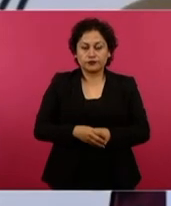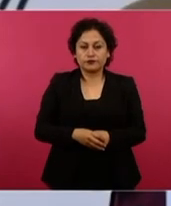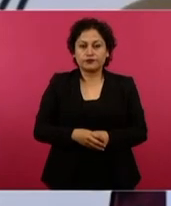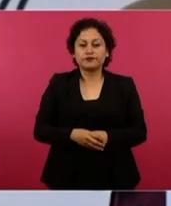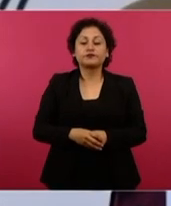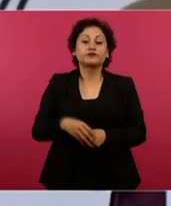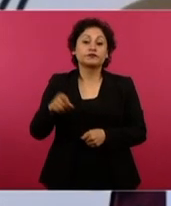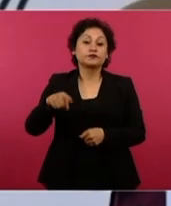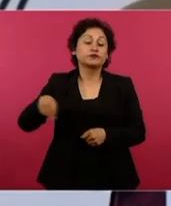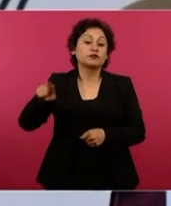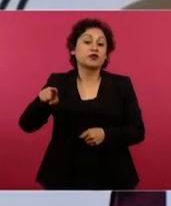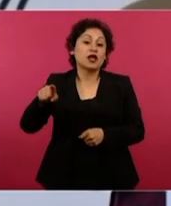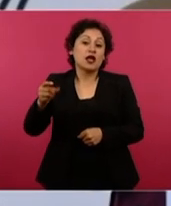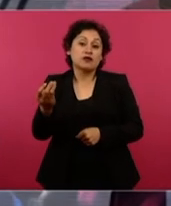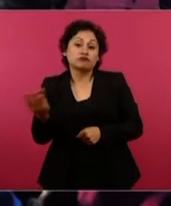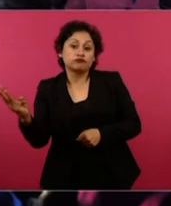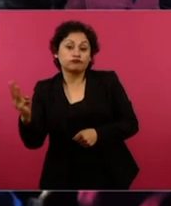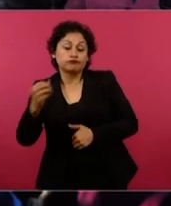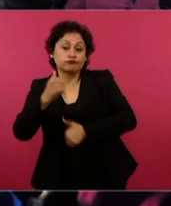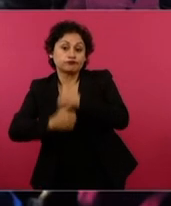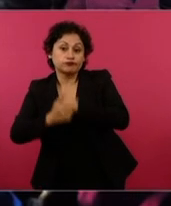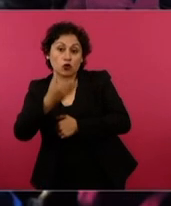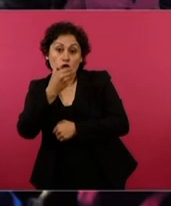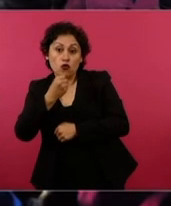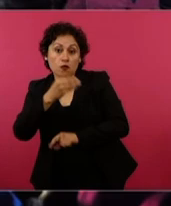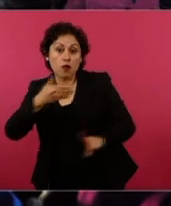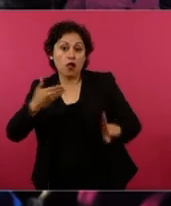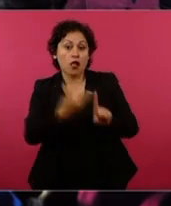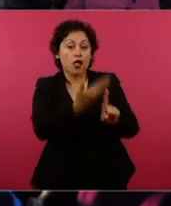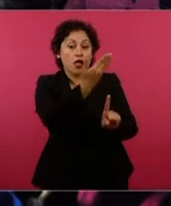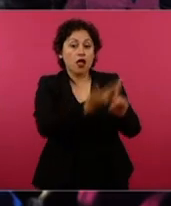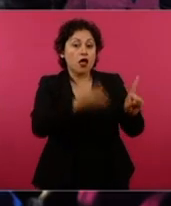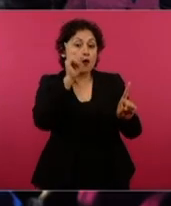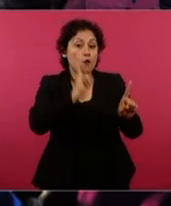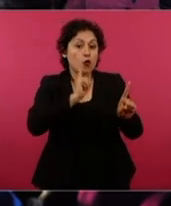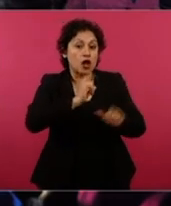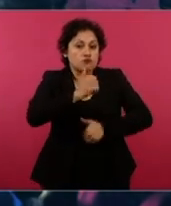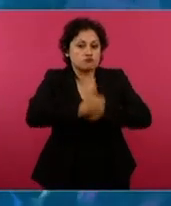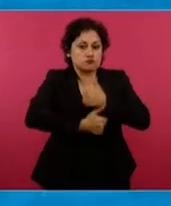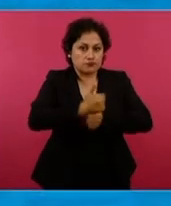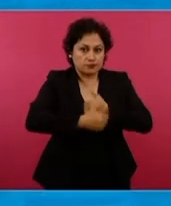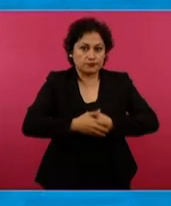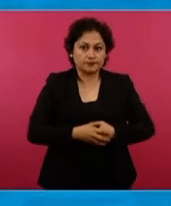siguiente en contra de la maestra Delfina Gómez, entonces candidata a la gubernatura de la entidad.